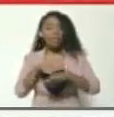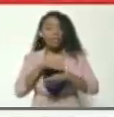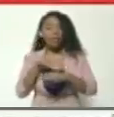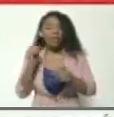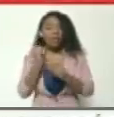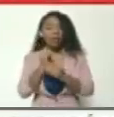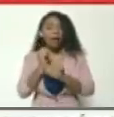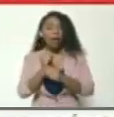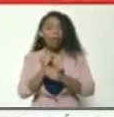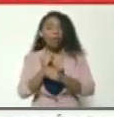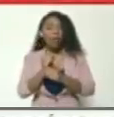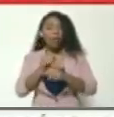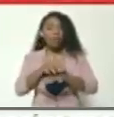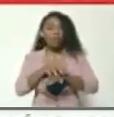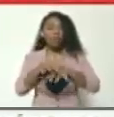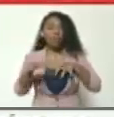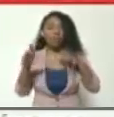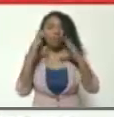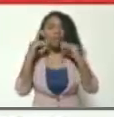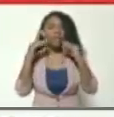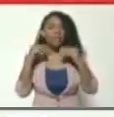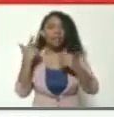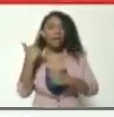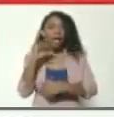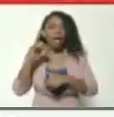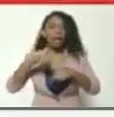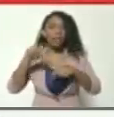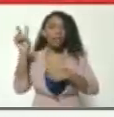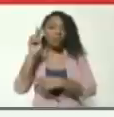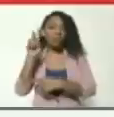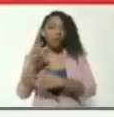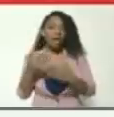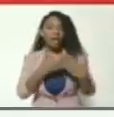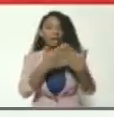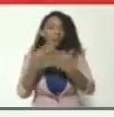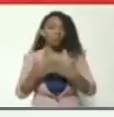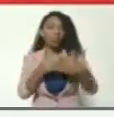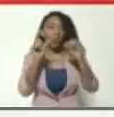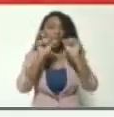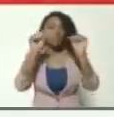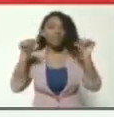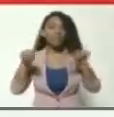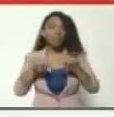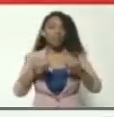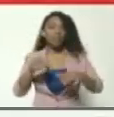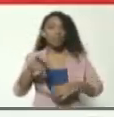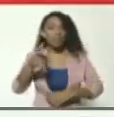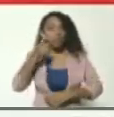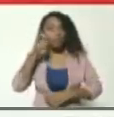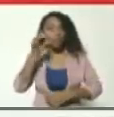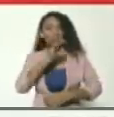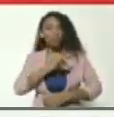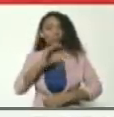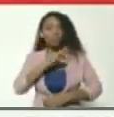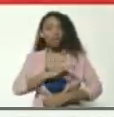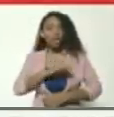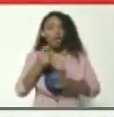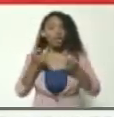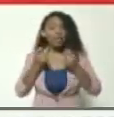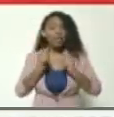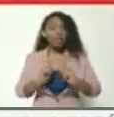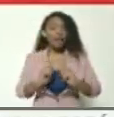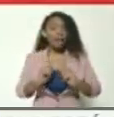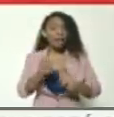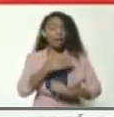Y es uno de los mayores expertos que tiene Venezuela en el estudio de los sistemas de seguridad social. Y de lo que se trata, Rafael,